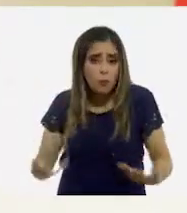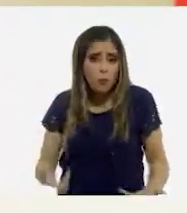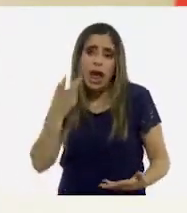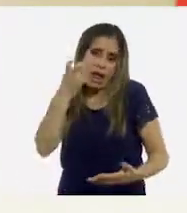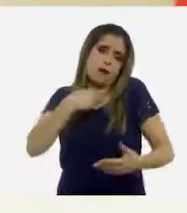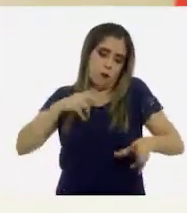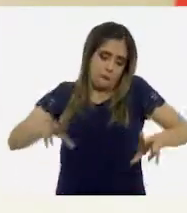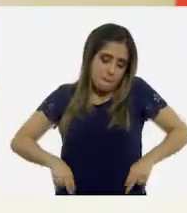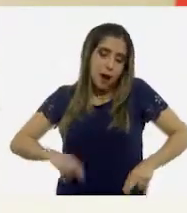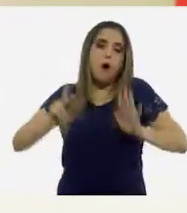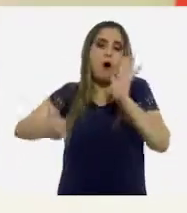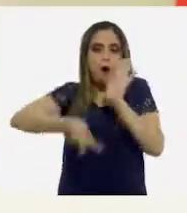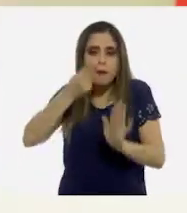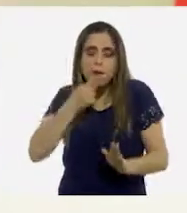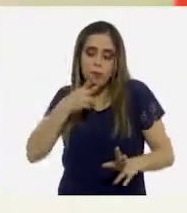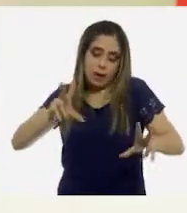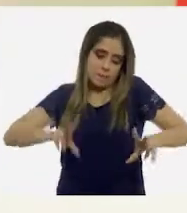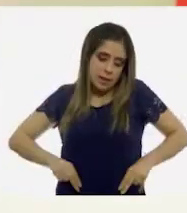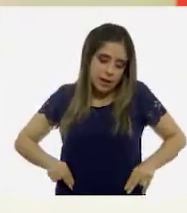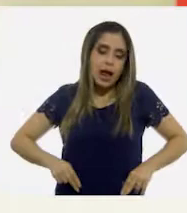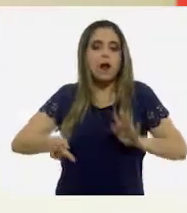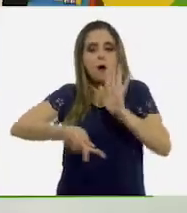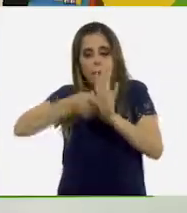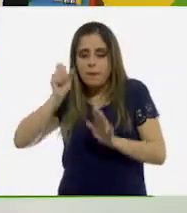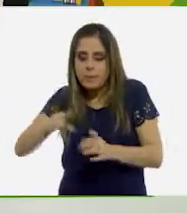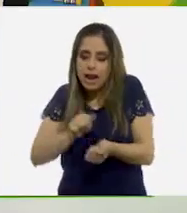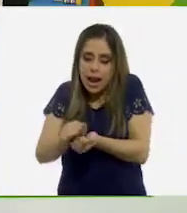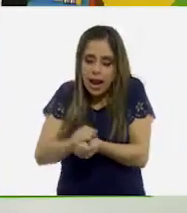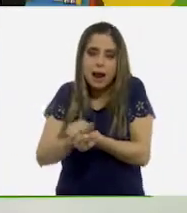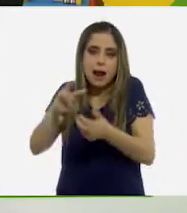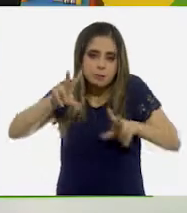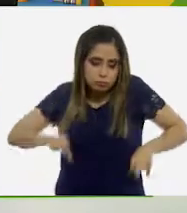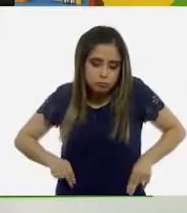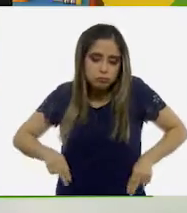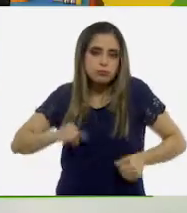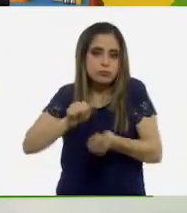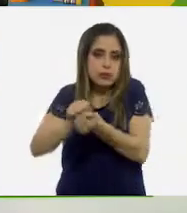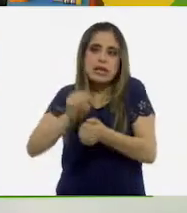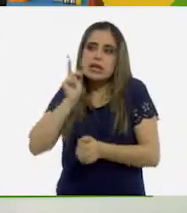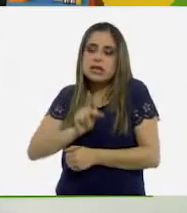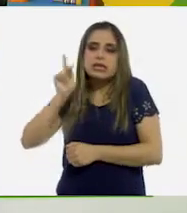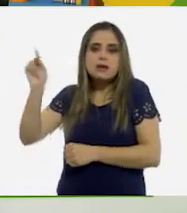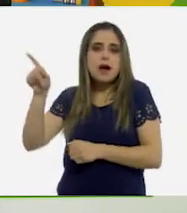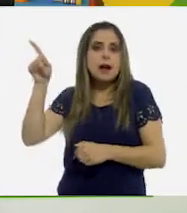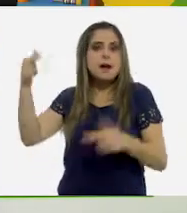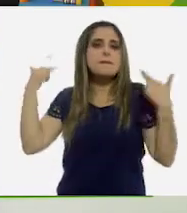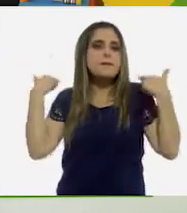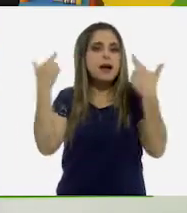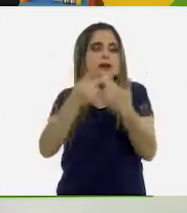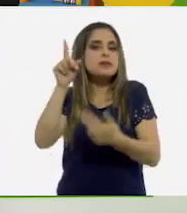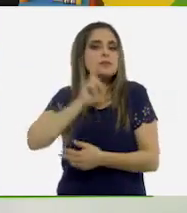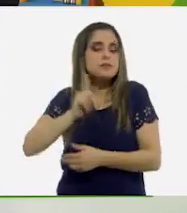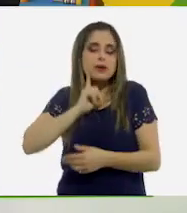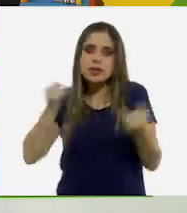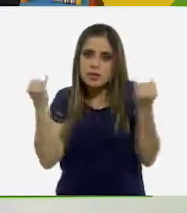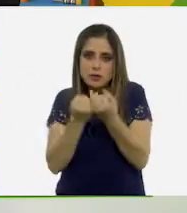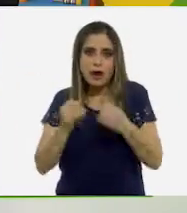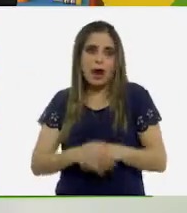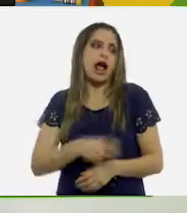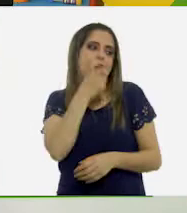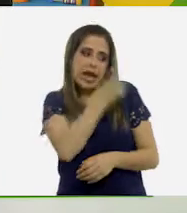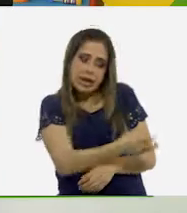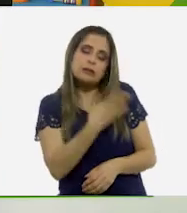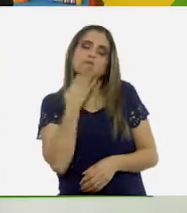como dice lo que escribió la maestra de Veracruz. ¡Ay! ¡Qué bien, Rosita! ¡Qué bien que ya hayas usado pañales